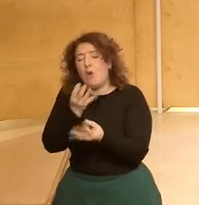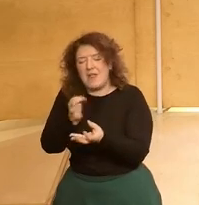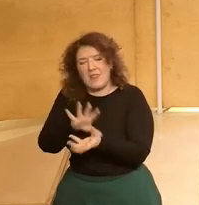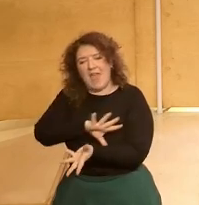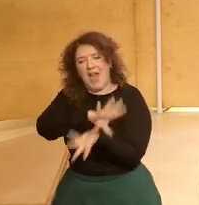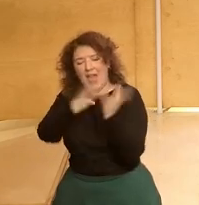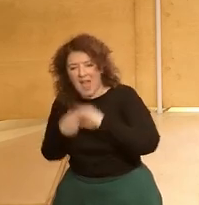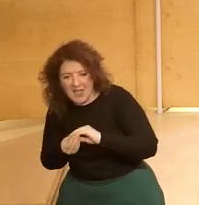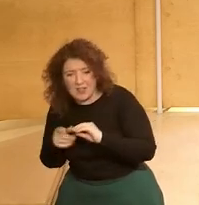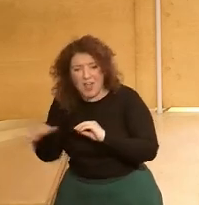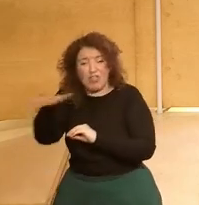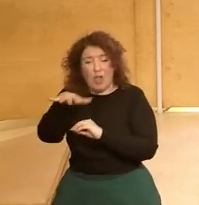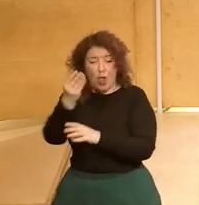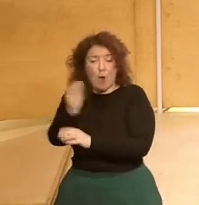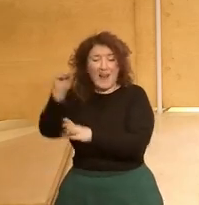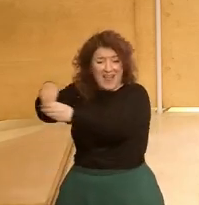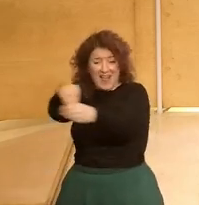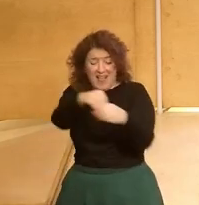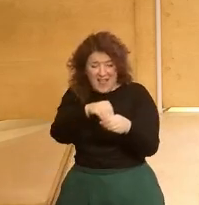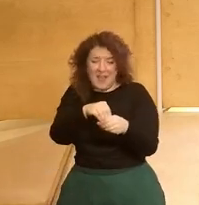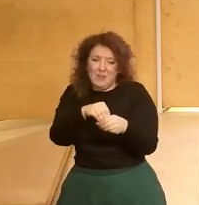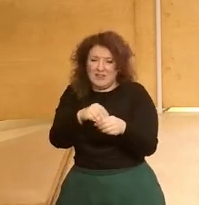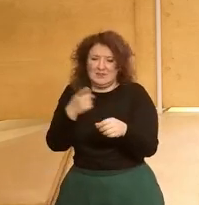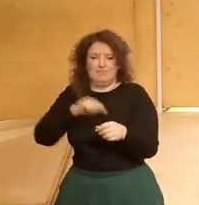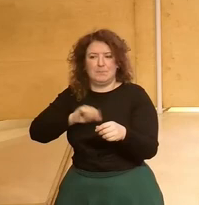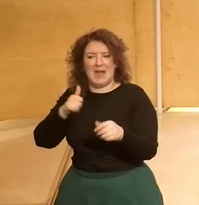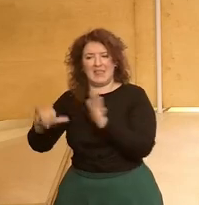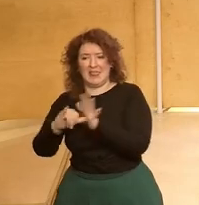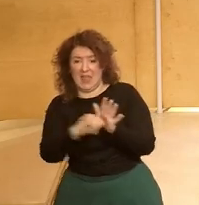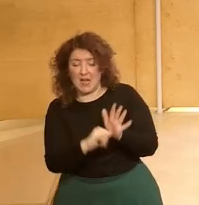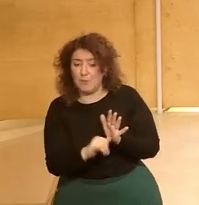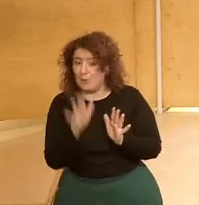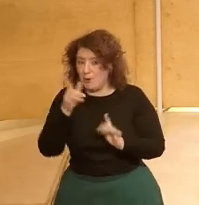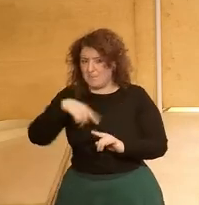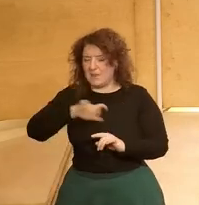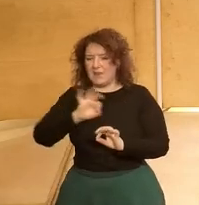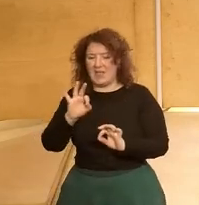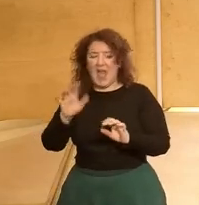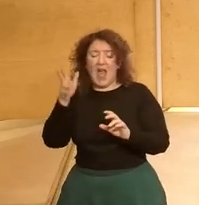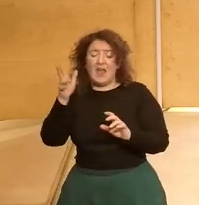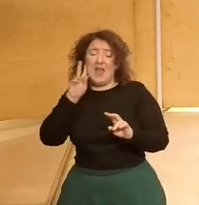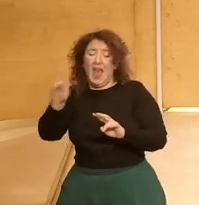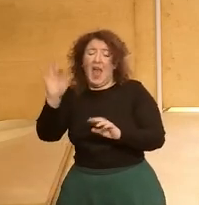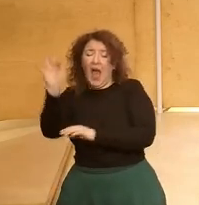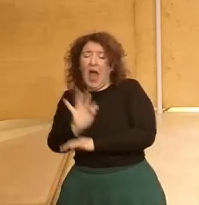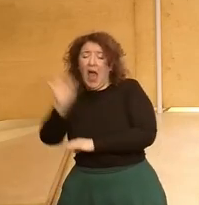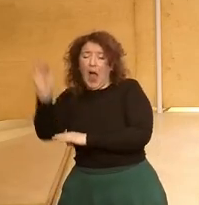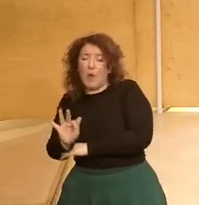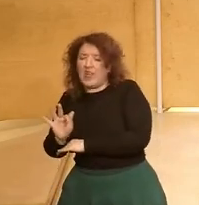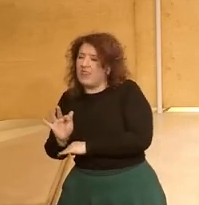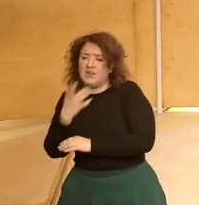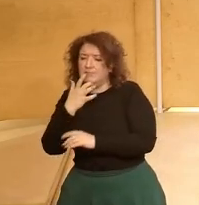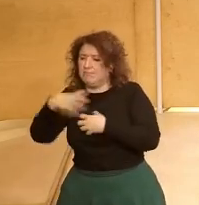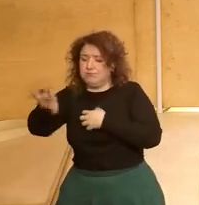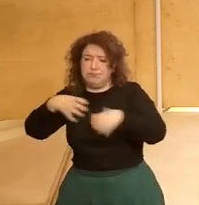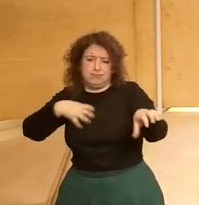a las esferas donde ellos están pues también es una forma de acercarlo porque sí que tenemos este problema de la fragmentación de las audiencias y a ver por un lado